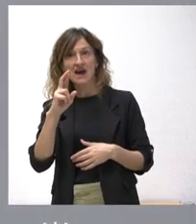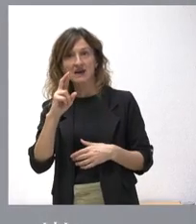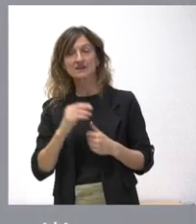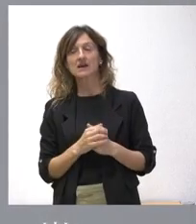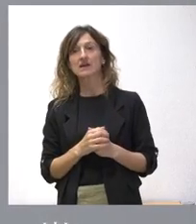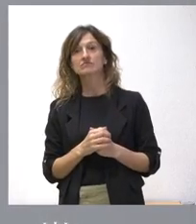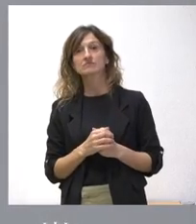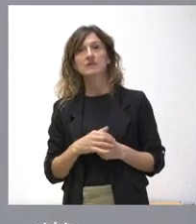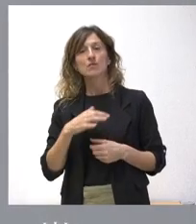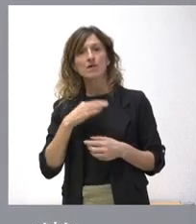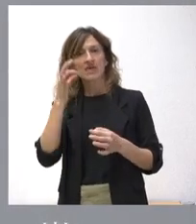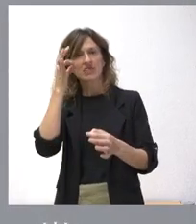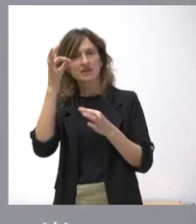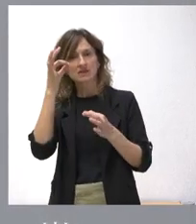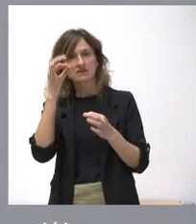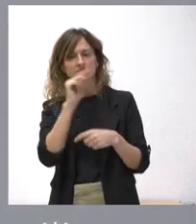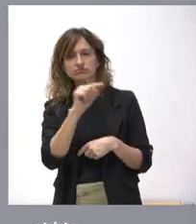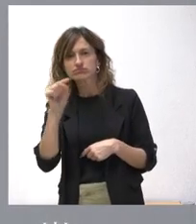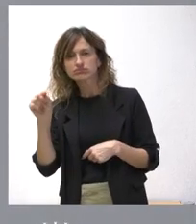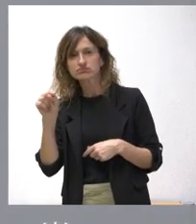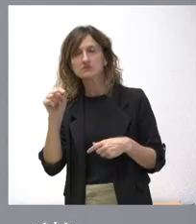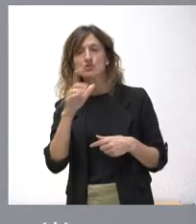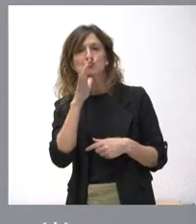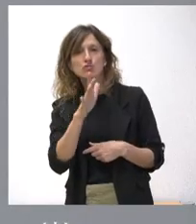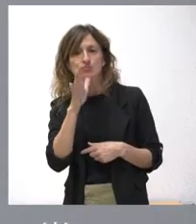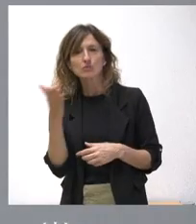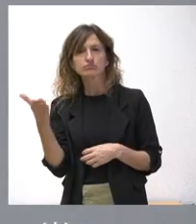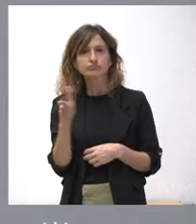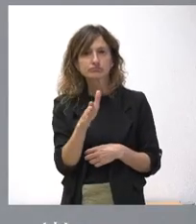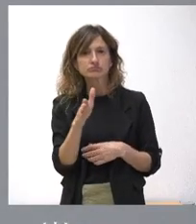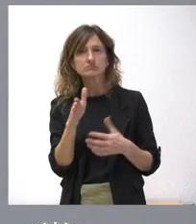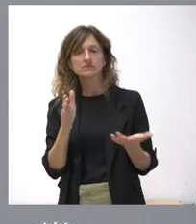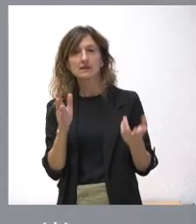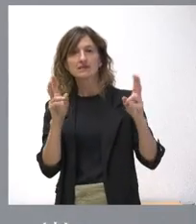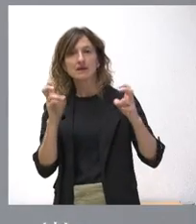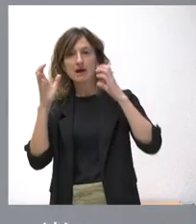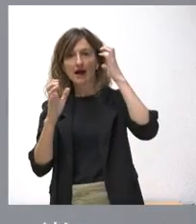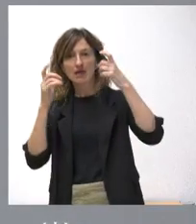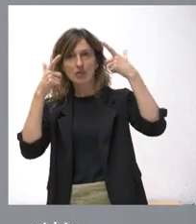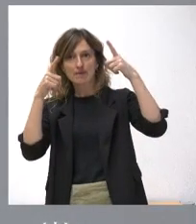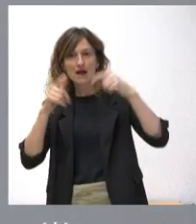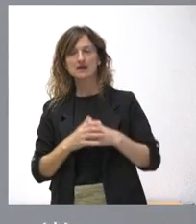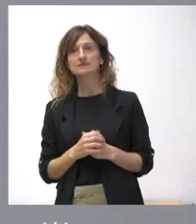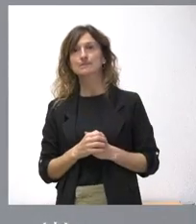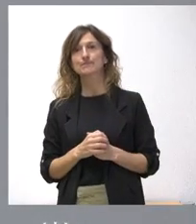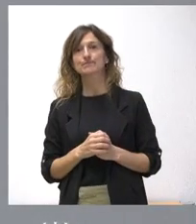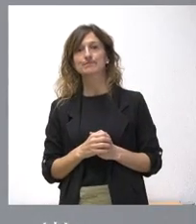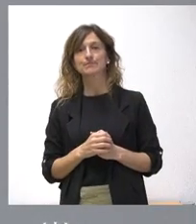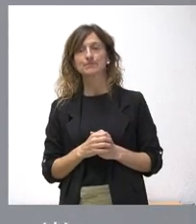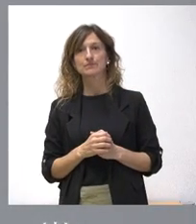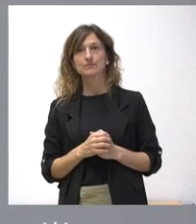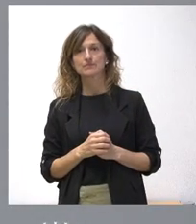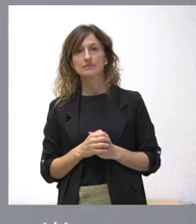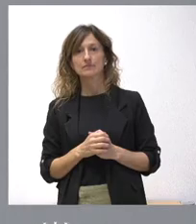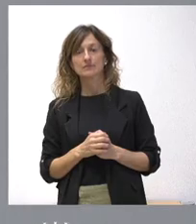detalle cuáles son las causas de los fallecimientos del ganado vacuno. Para el